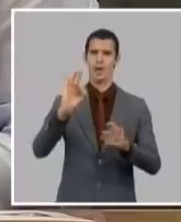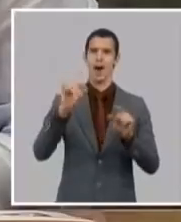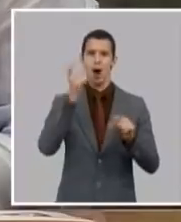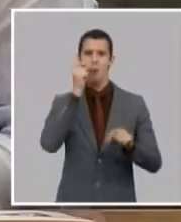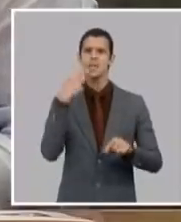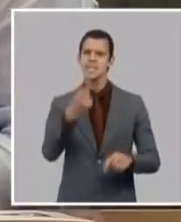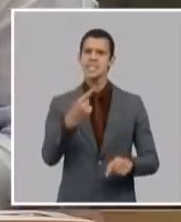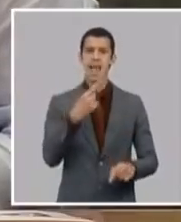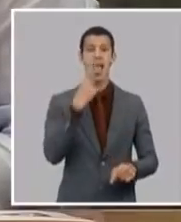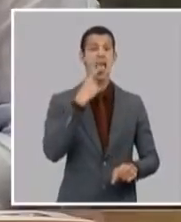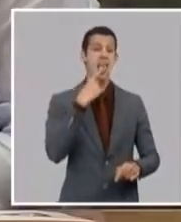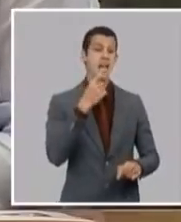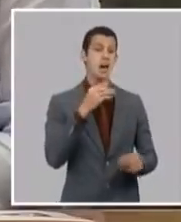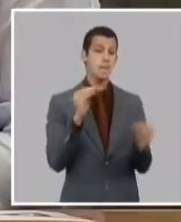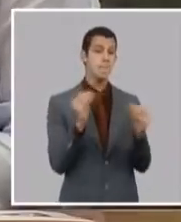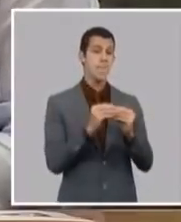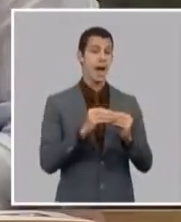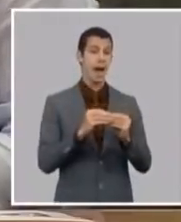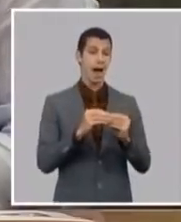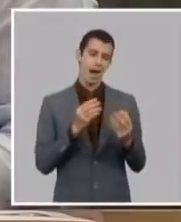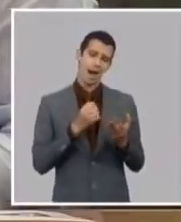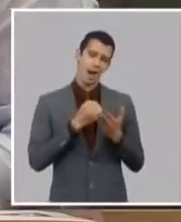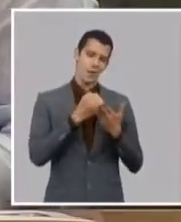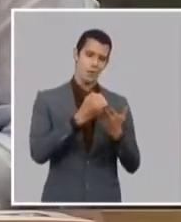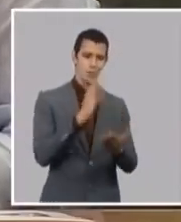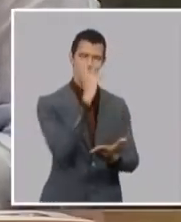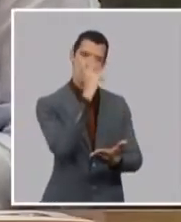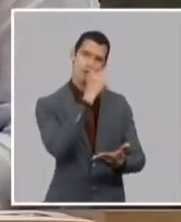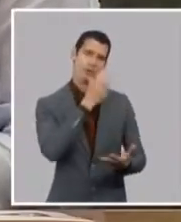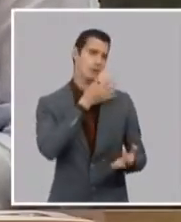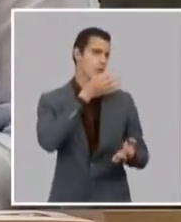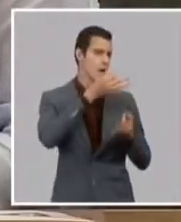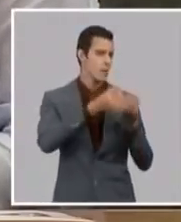realmente intoxicante es enajenante